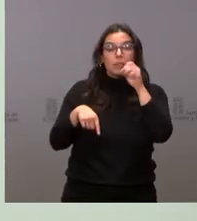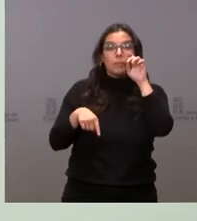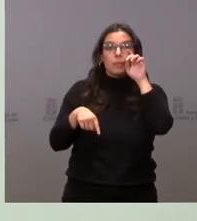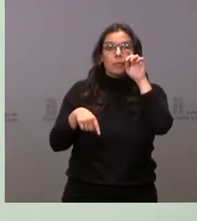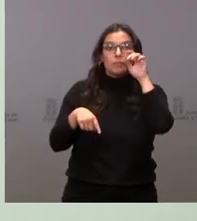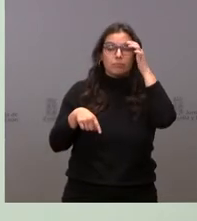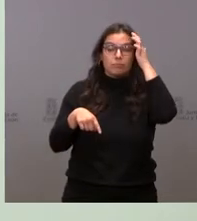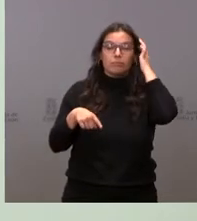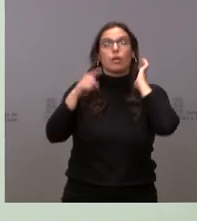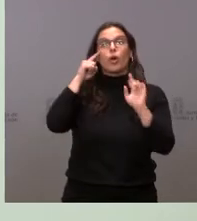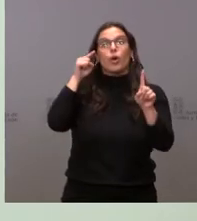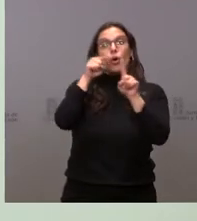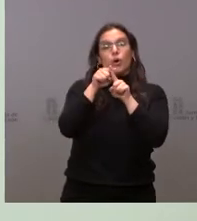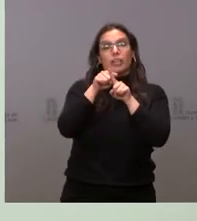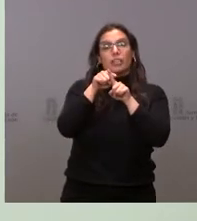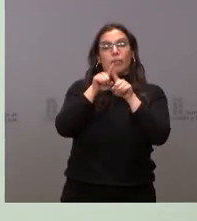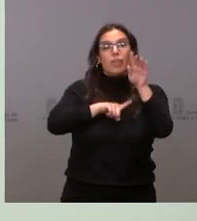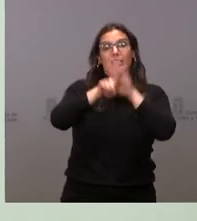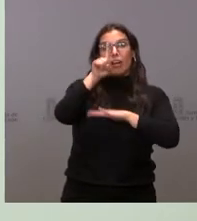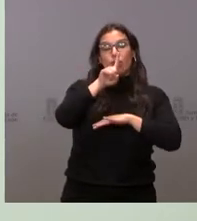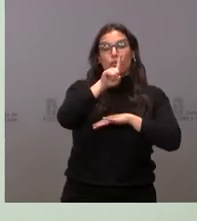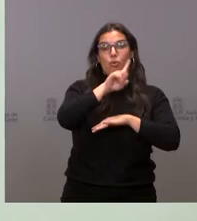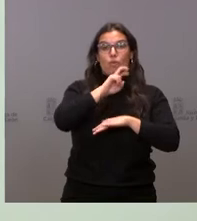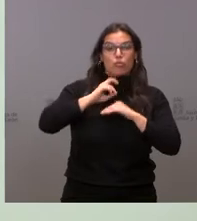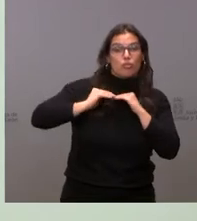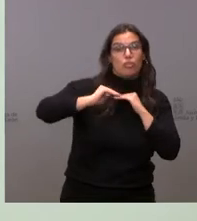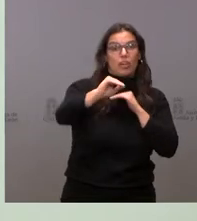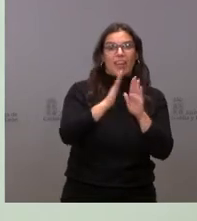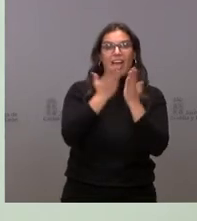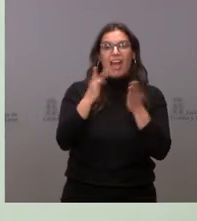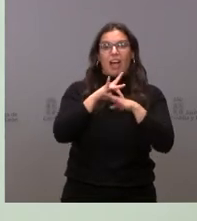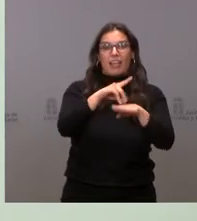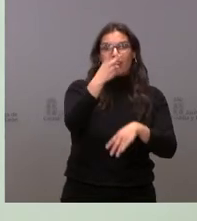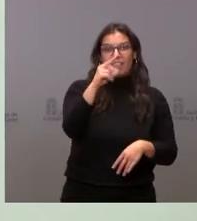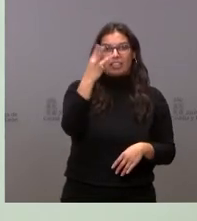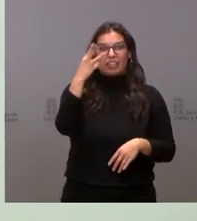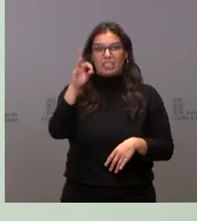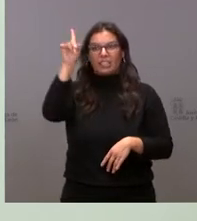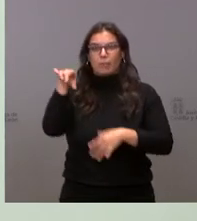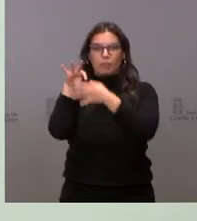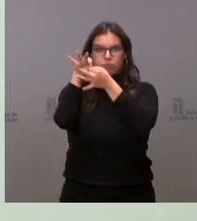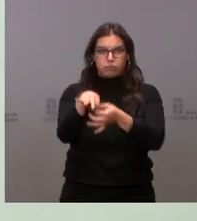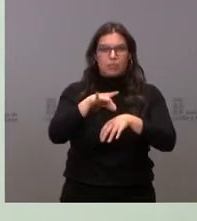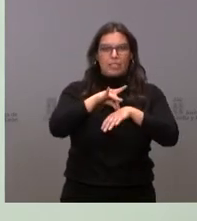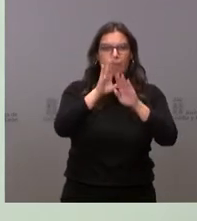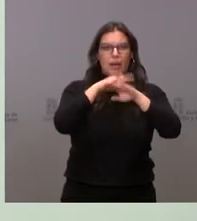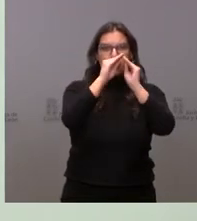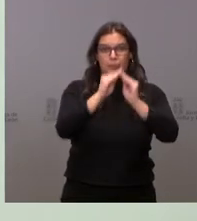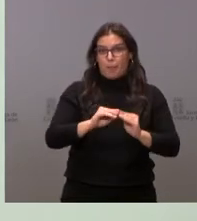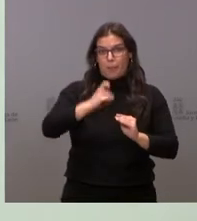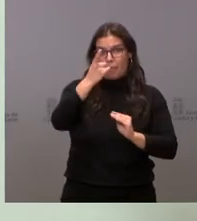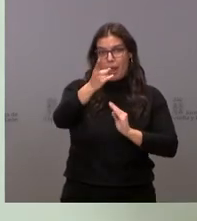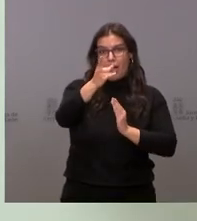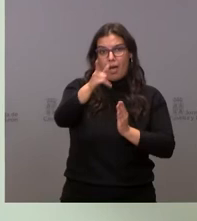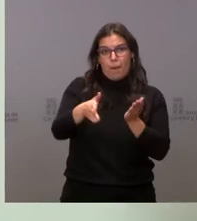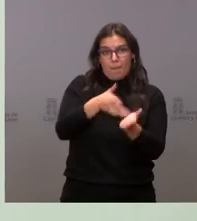los objetivos del desarrollo sostenible de la Agenda 2030 están muy presentes en estos presupuestos desde la primera página, porque la